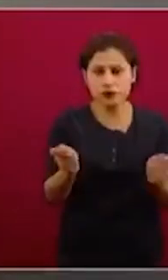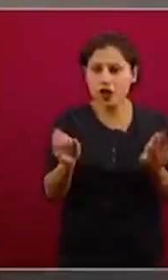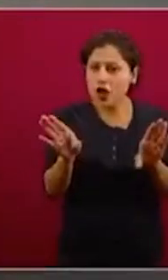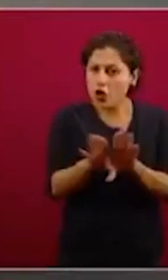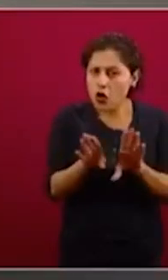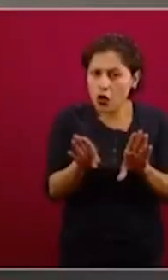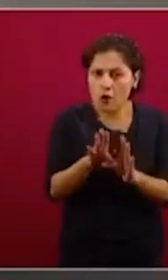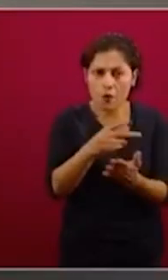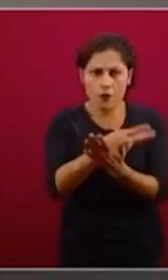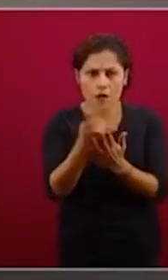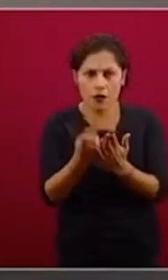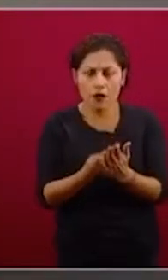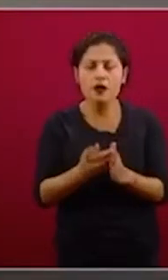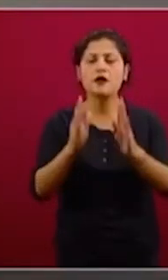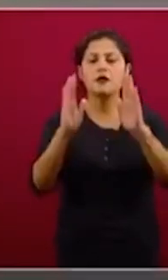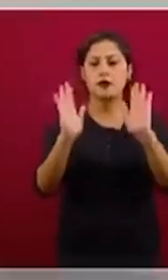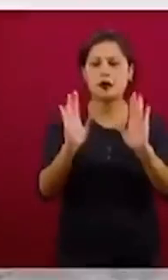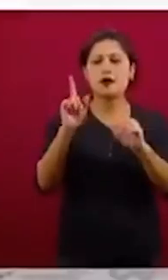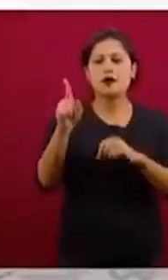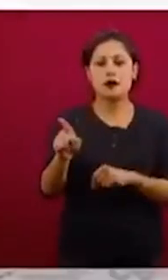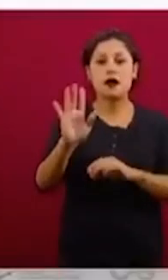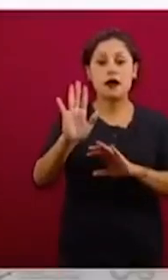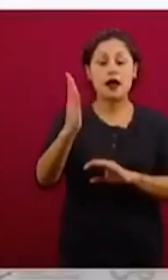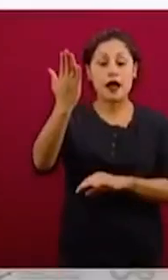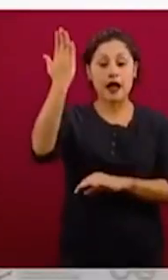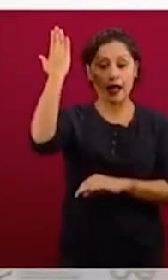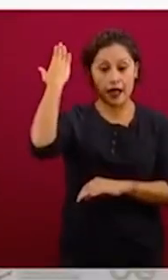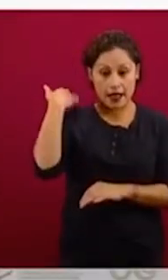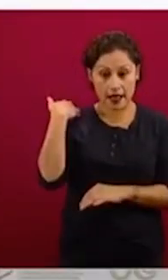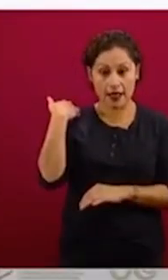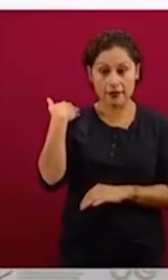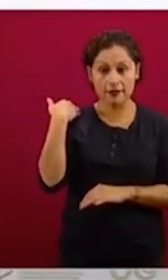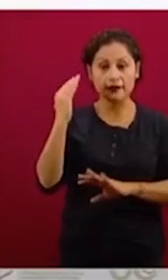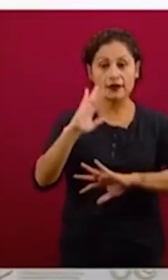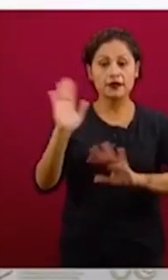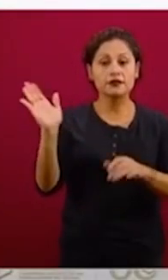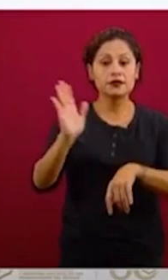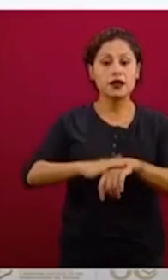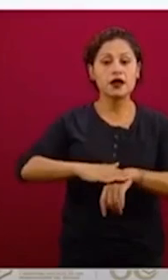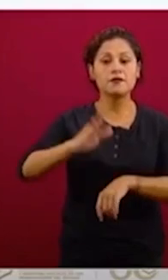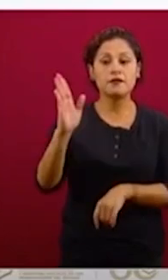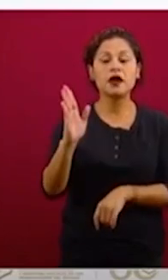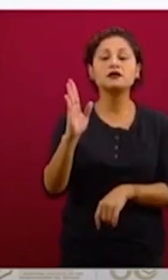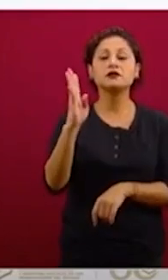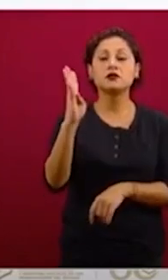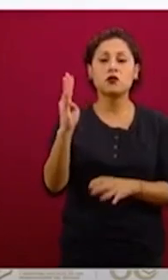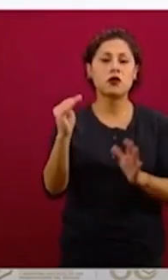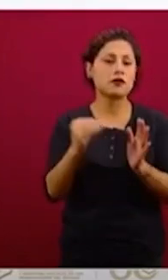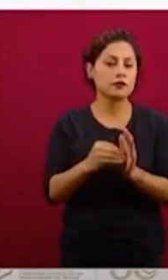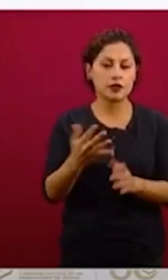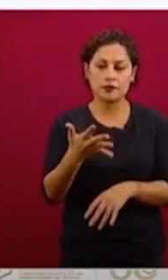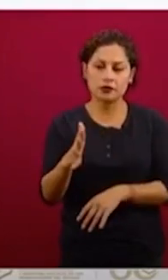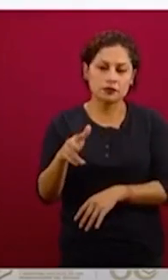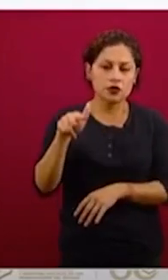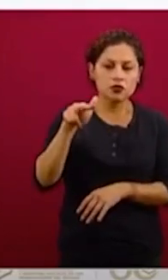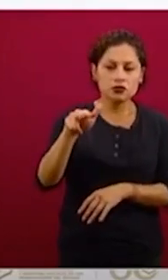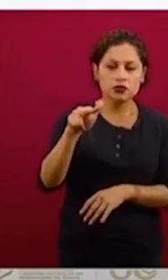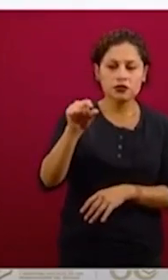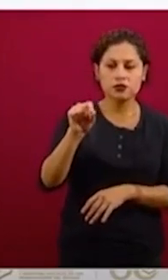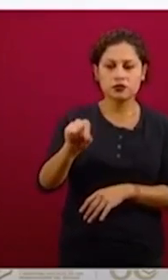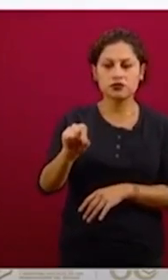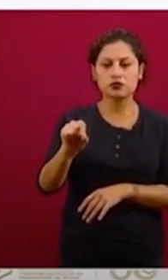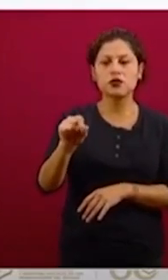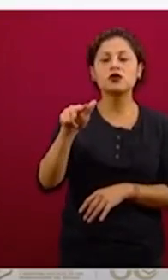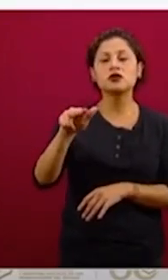La primera de ellas tiene que ver que se hizo un incremento de casi más de cuatro mil pesos, es decir, el 18 por ciento del